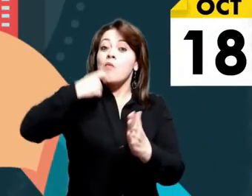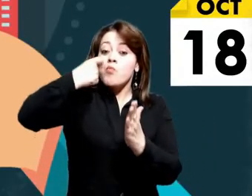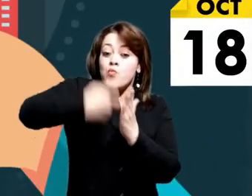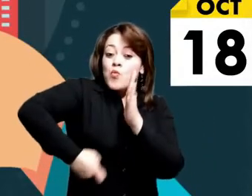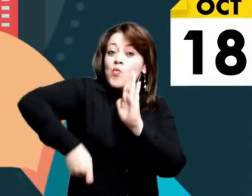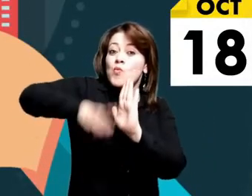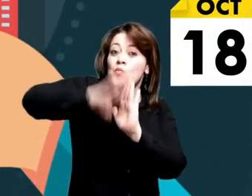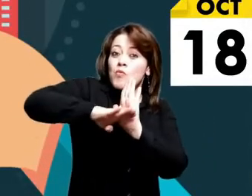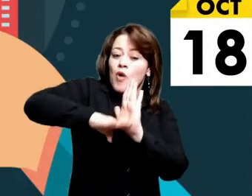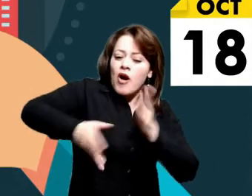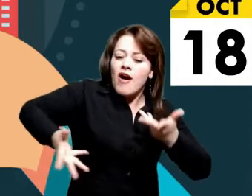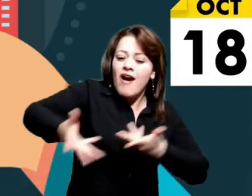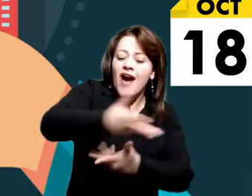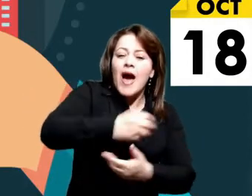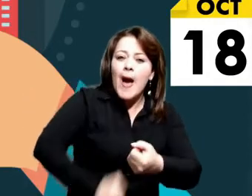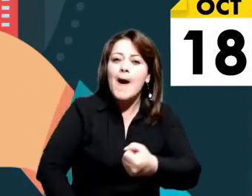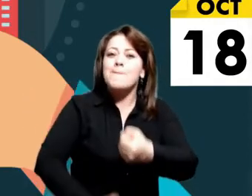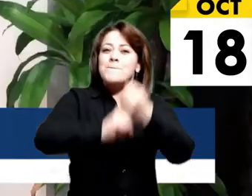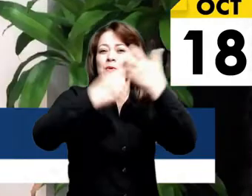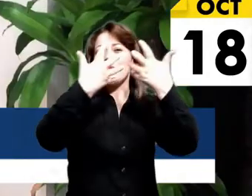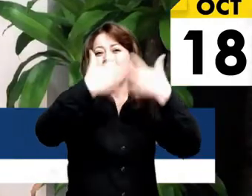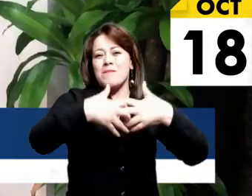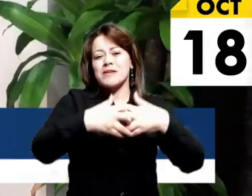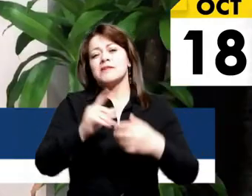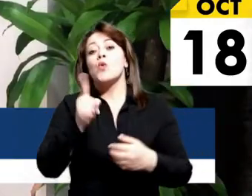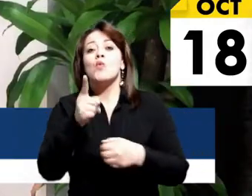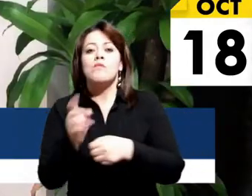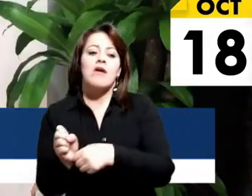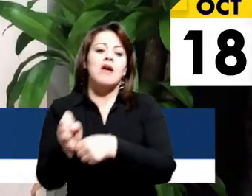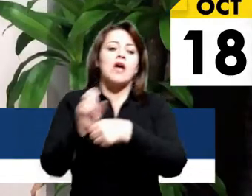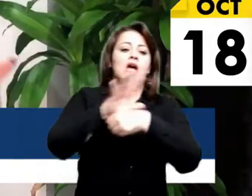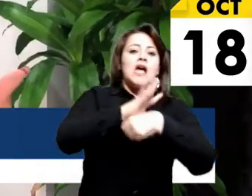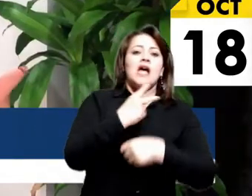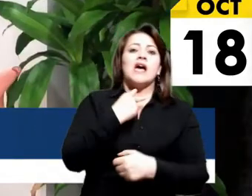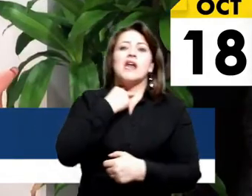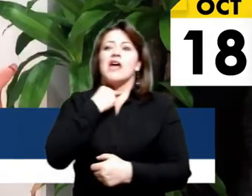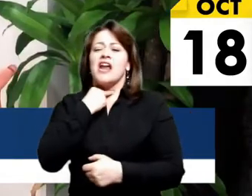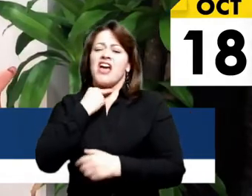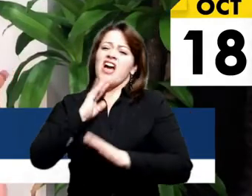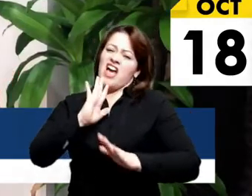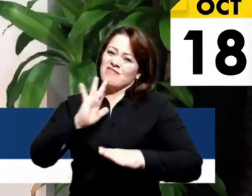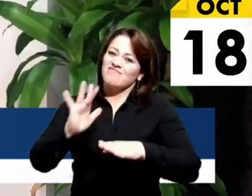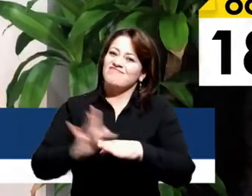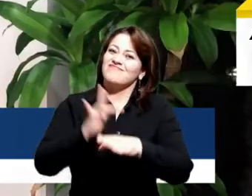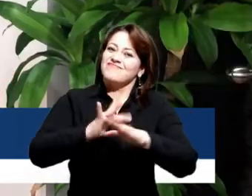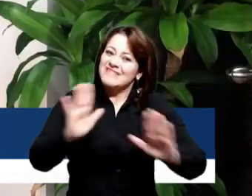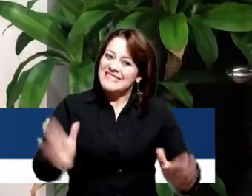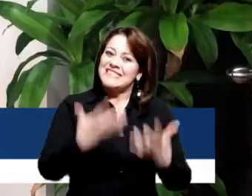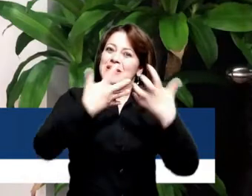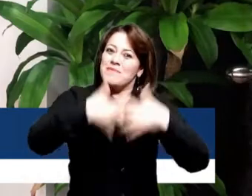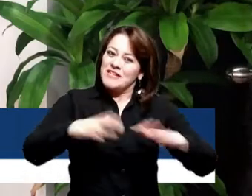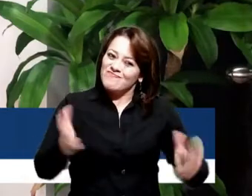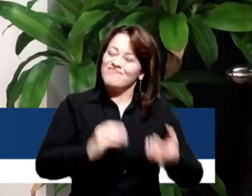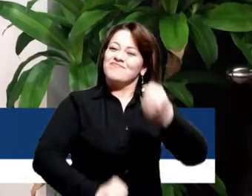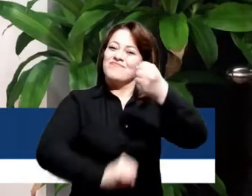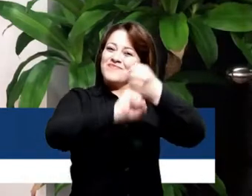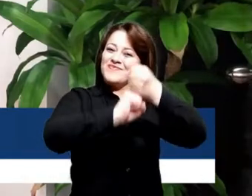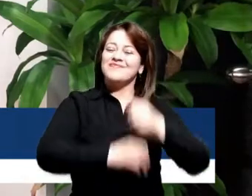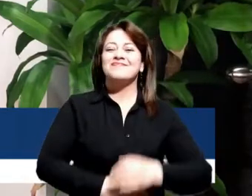y la formalización empresarial, esto como alivio a la difícil situación causada por el COVID-19.